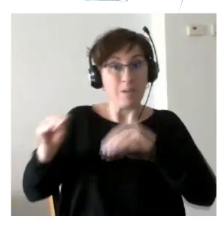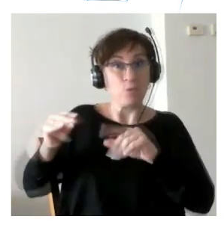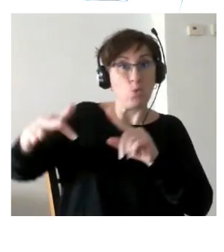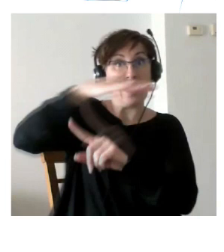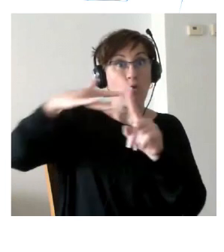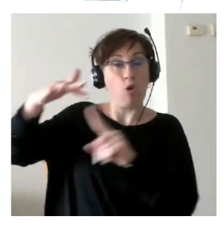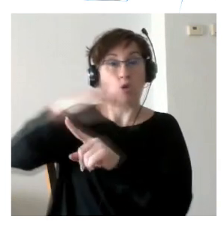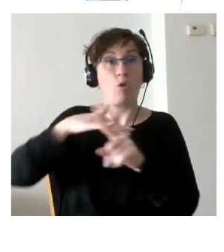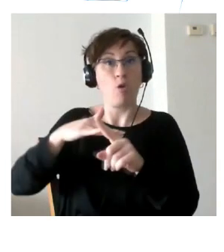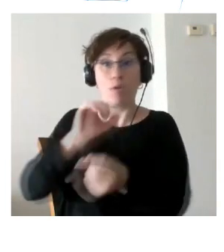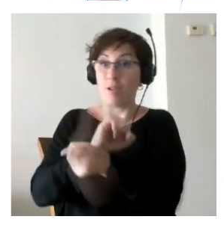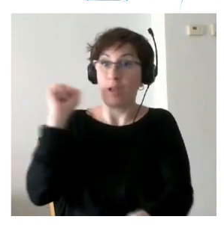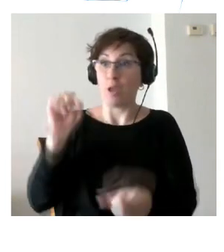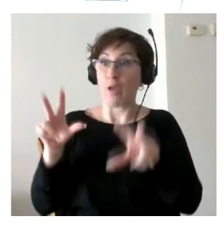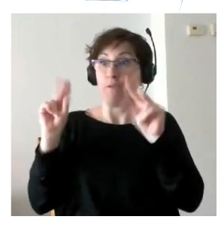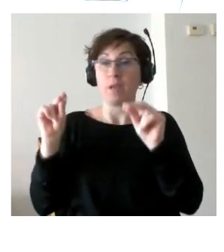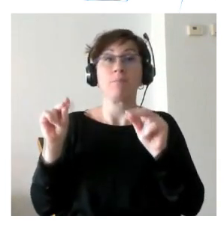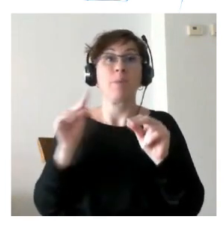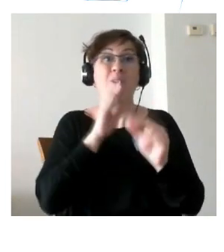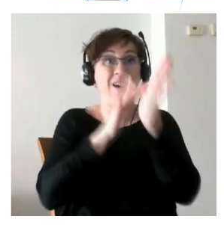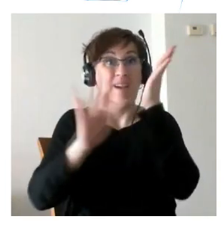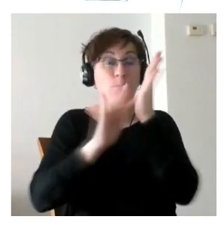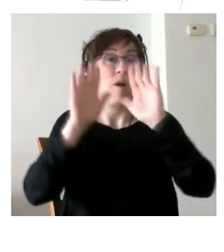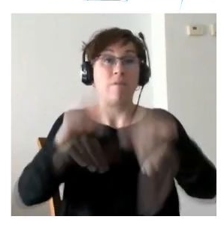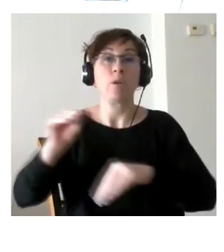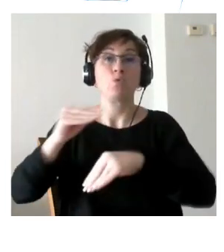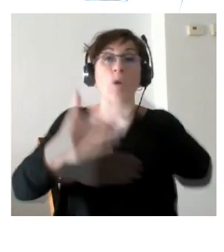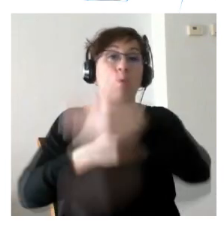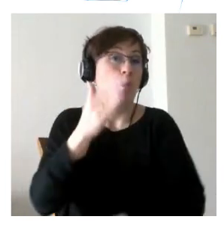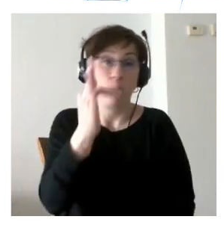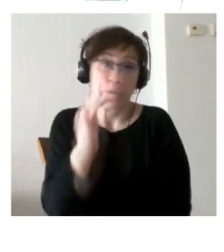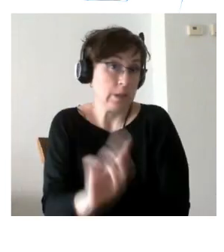describiendo y no ha sido positivo para la evolución de la persona lamentablemente